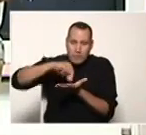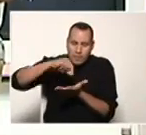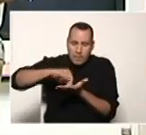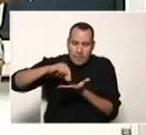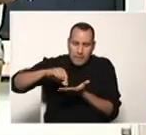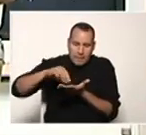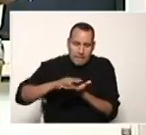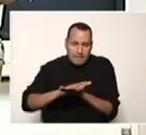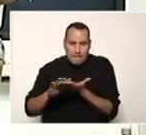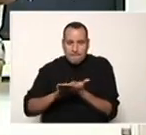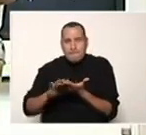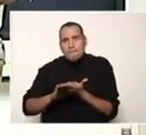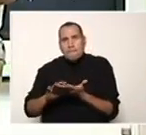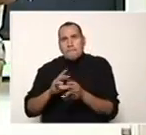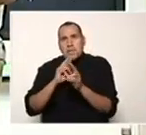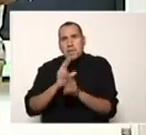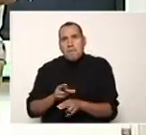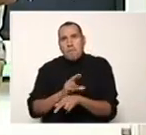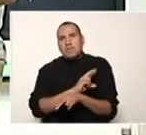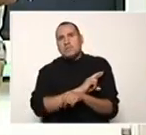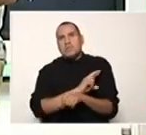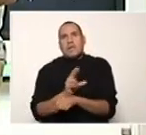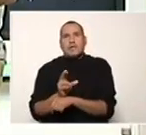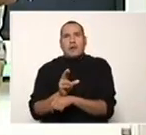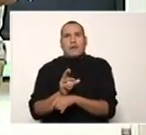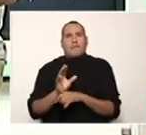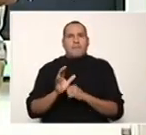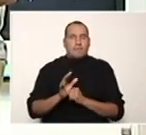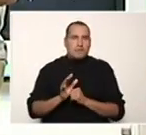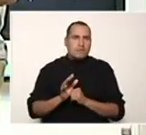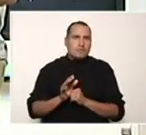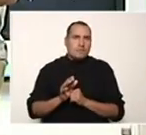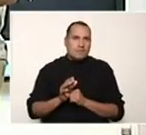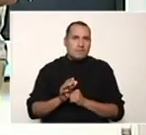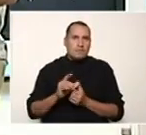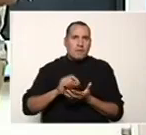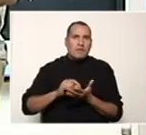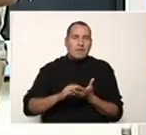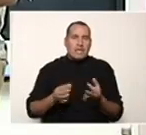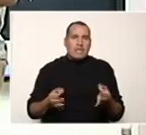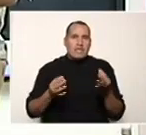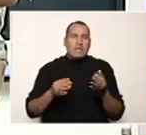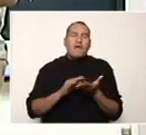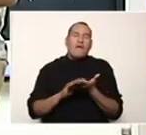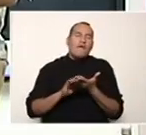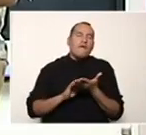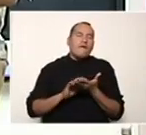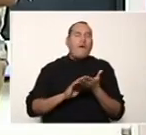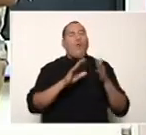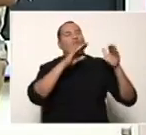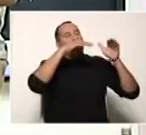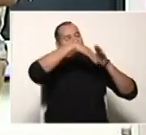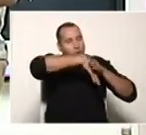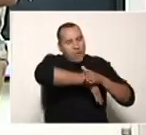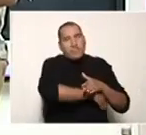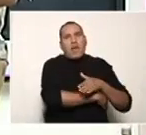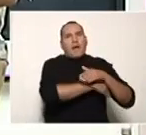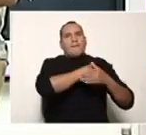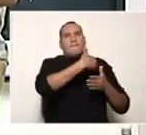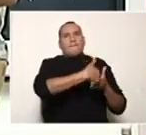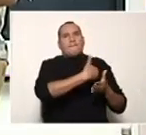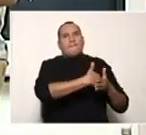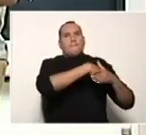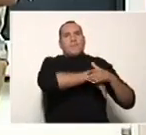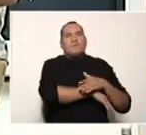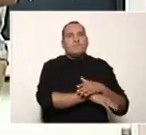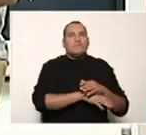braille me va a permitir tener una evidencia física que luego voy a archivar en el portafolio, porque